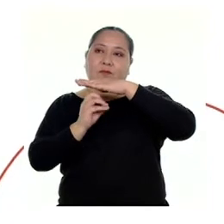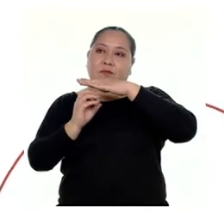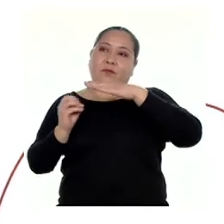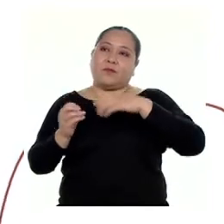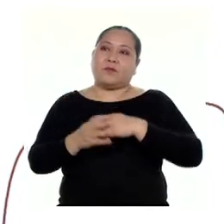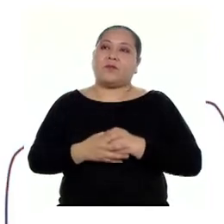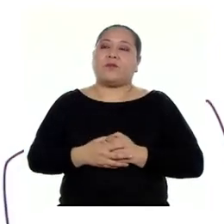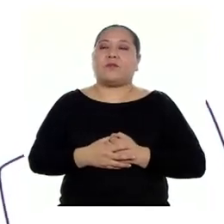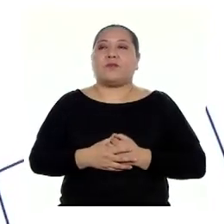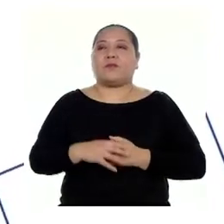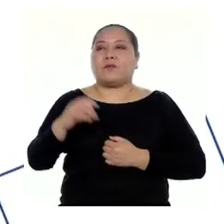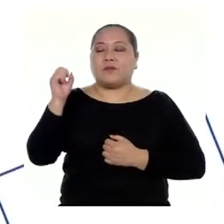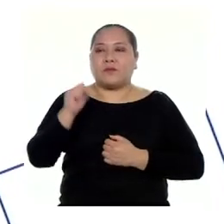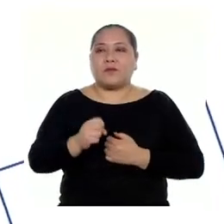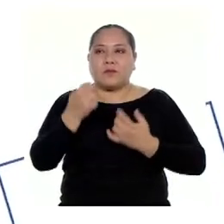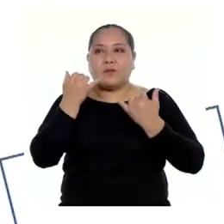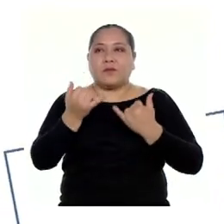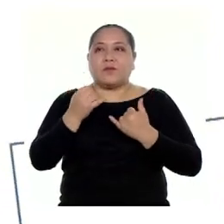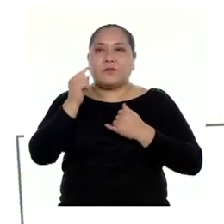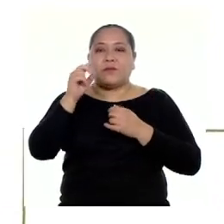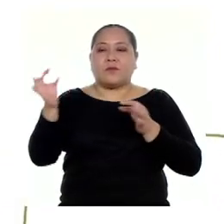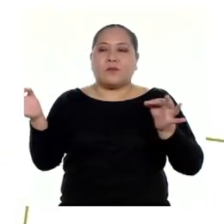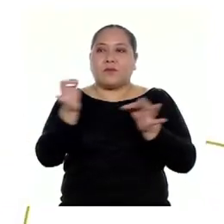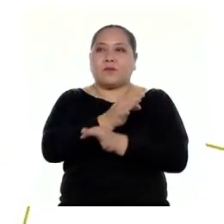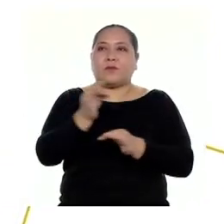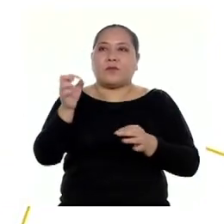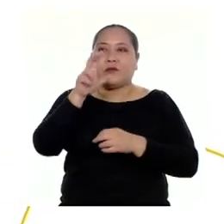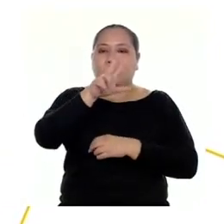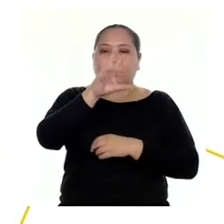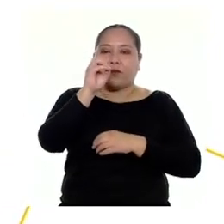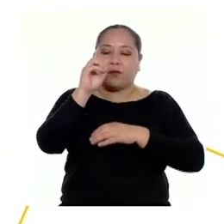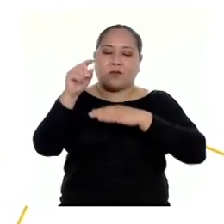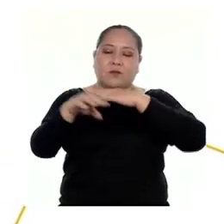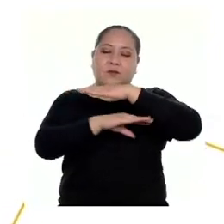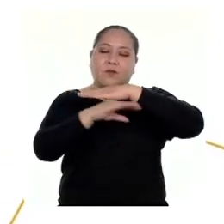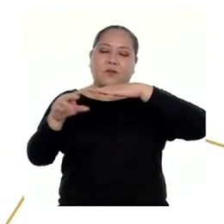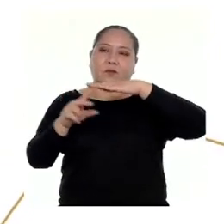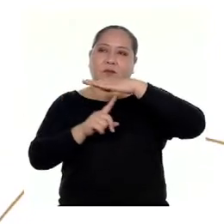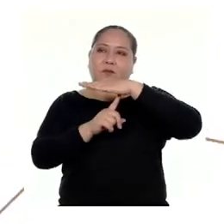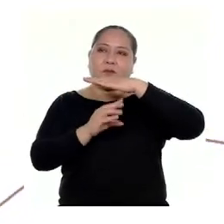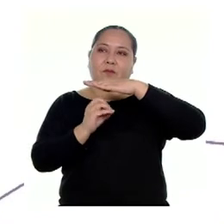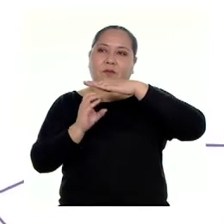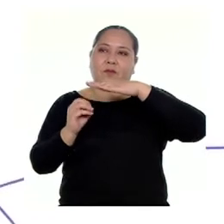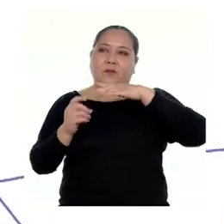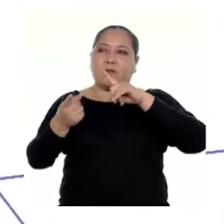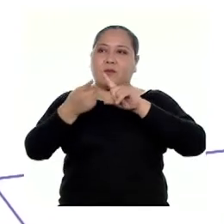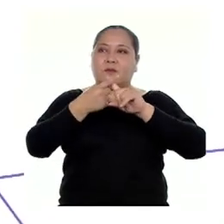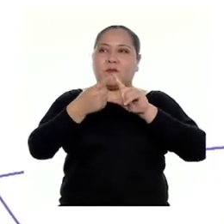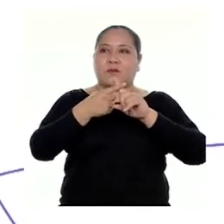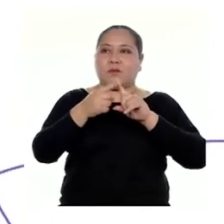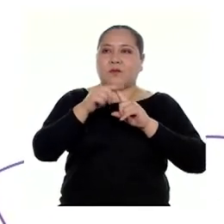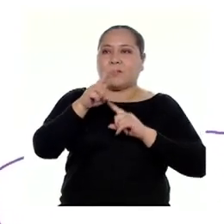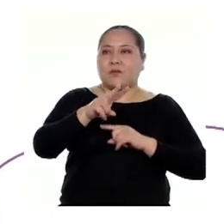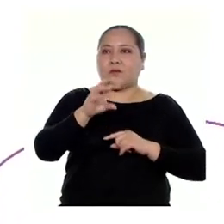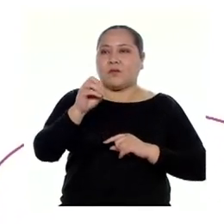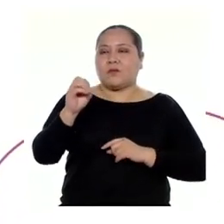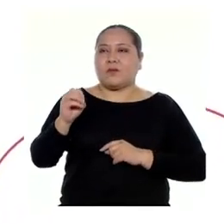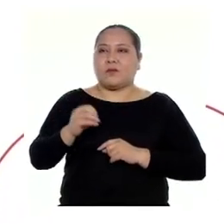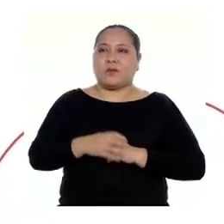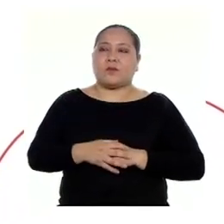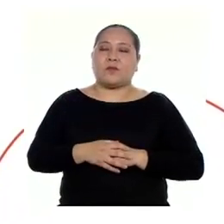profesora. Ahora solo tendríamos que reemplazar 30% por 30 sobre 100 multiplicado por 200.